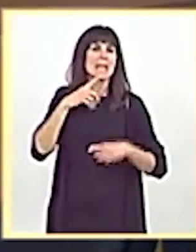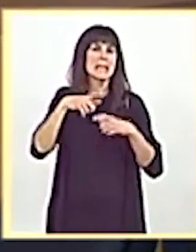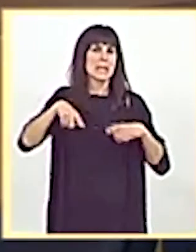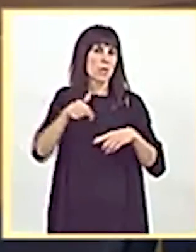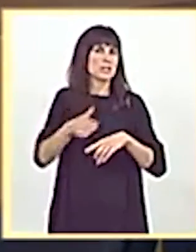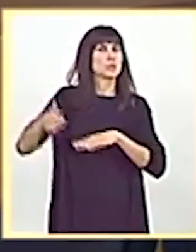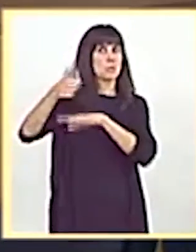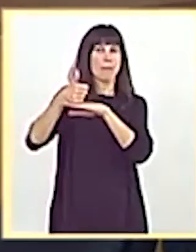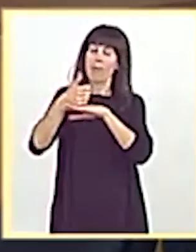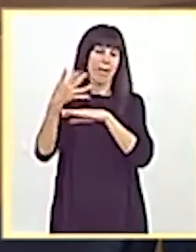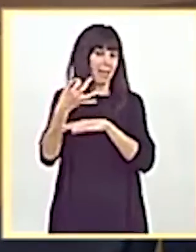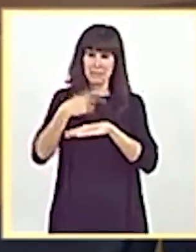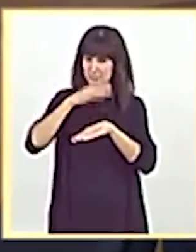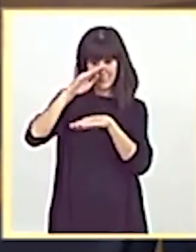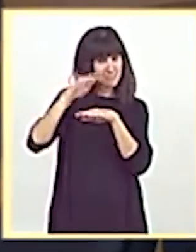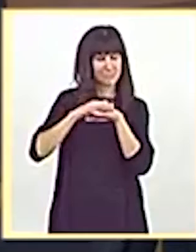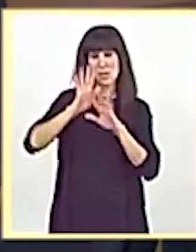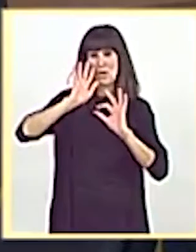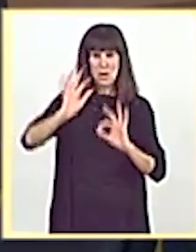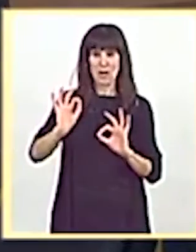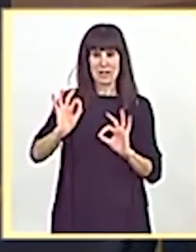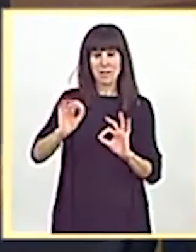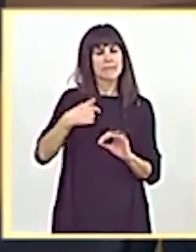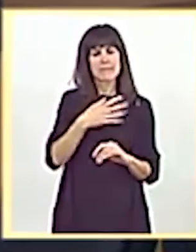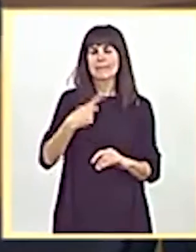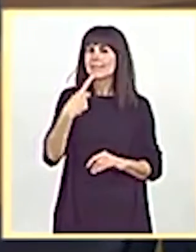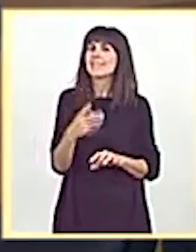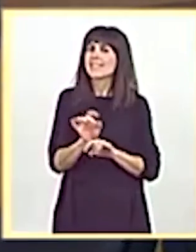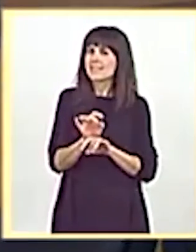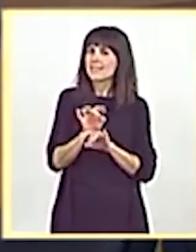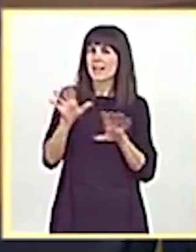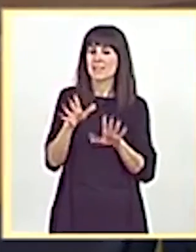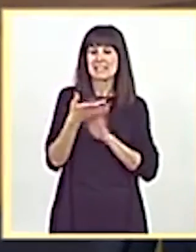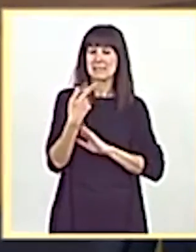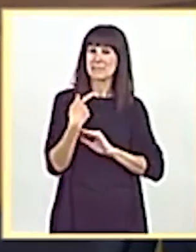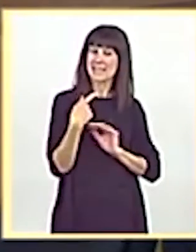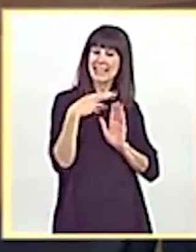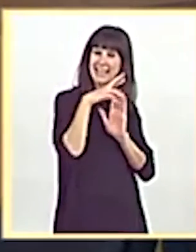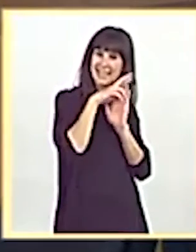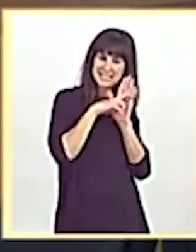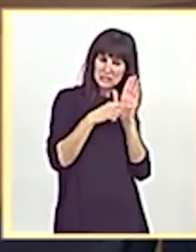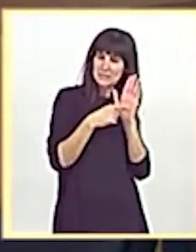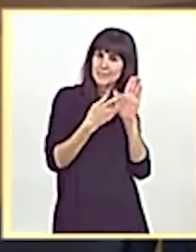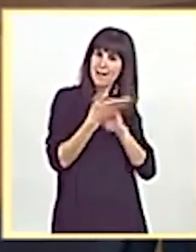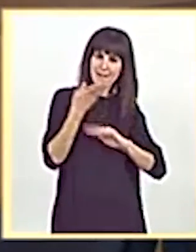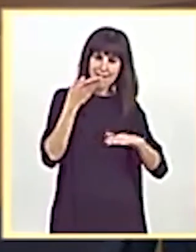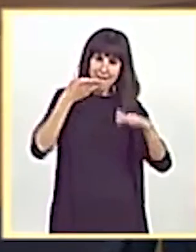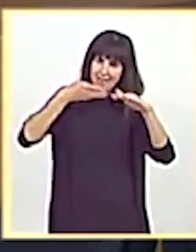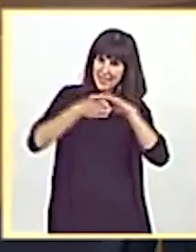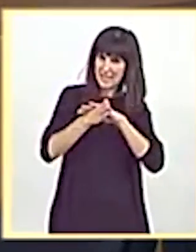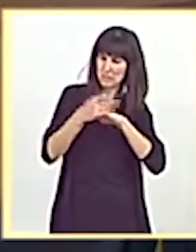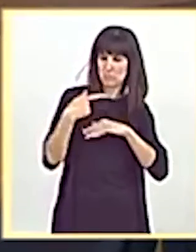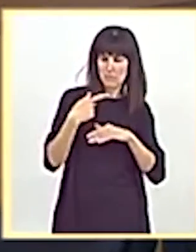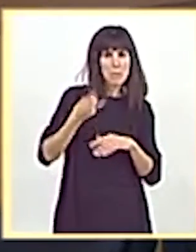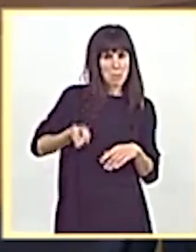dar cumplimiento a ella, como es lógico. Pero le quiero aclarar que los requisitos para acceder a la profesión de transportista